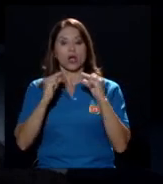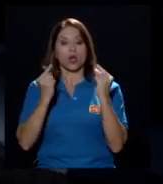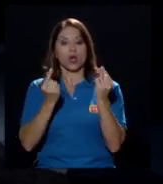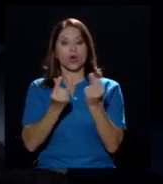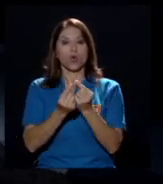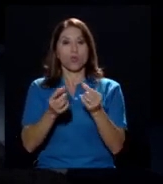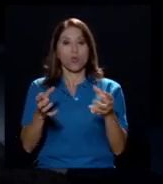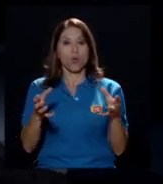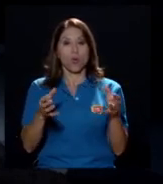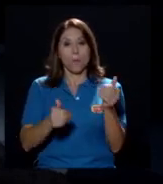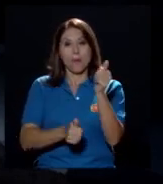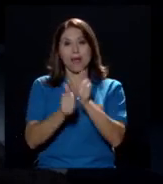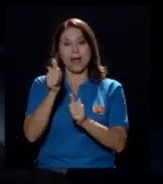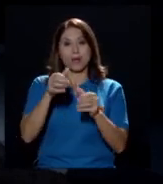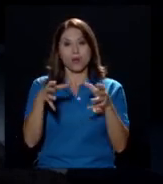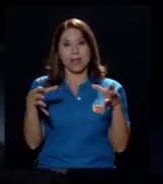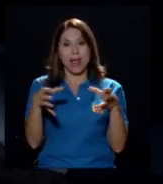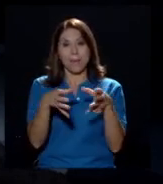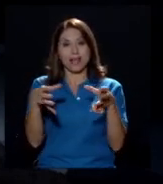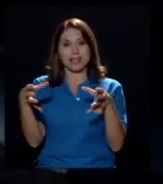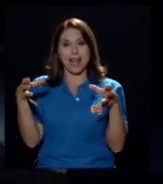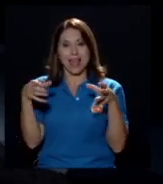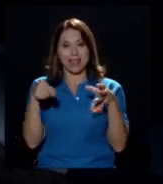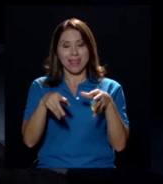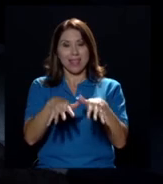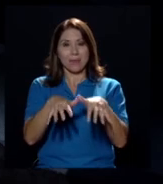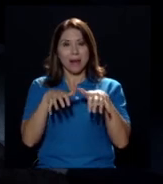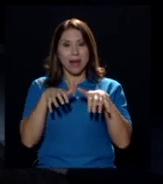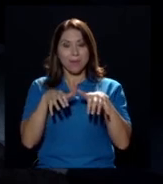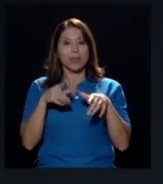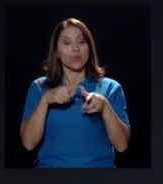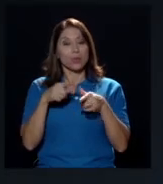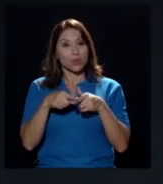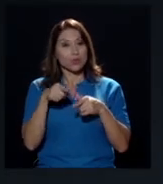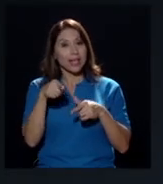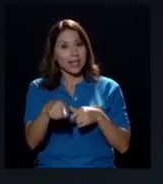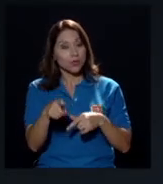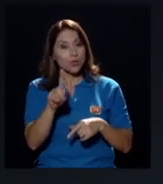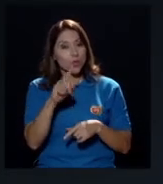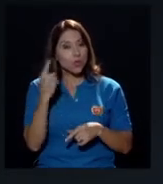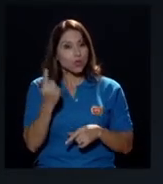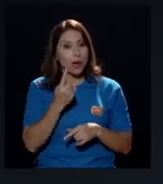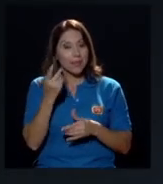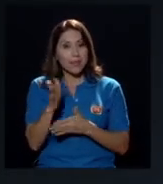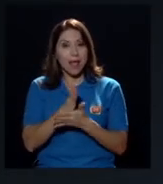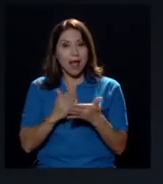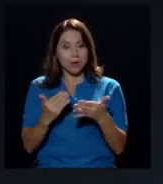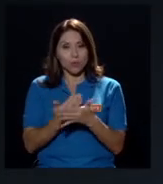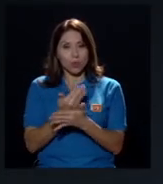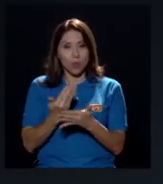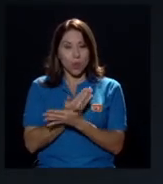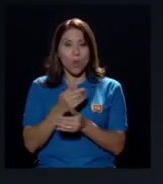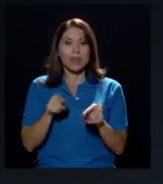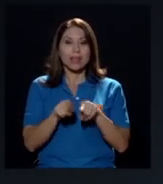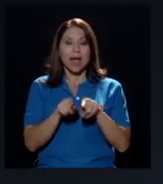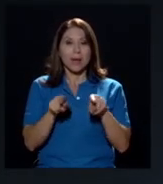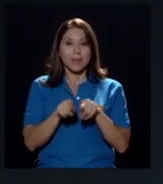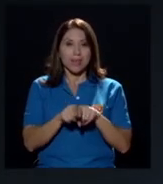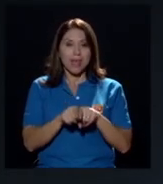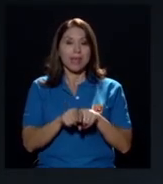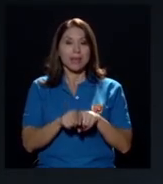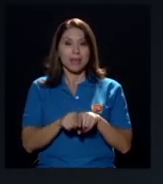en el Parlamento, lo cual no solo es una innovación, sino que también